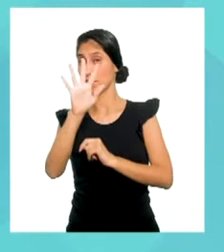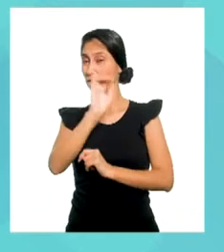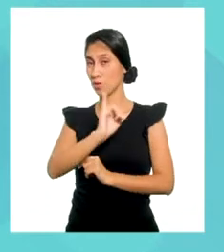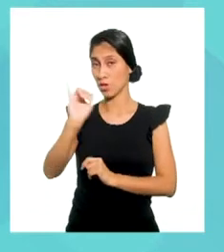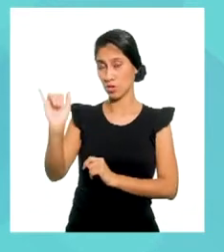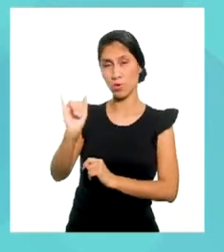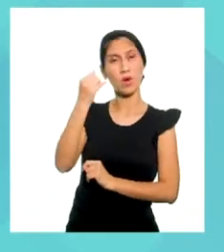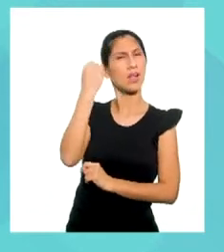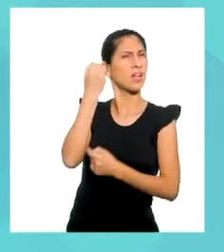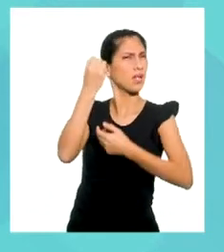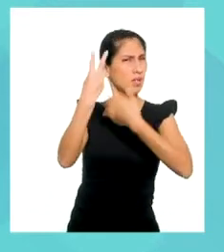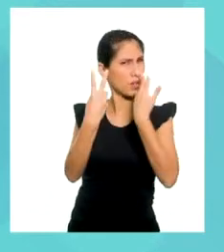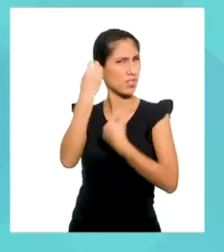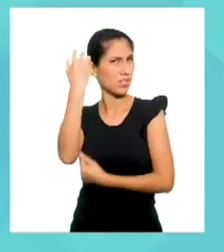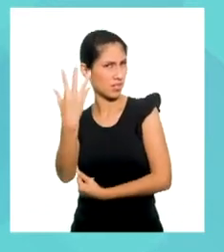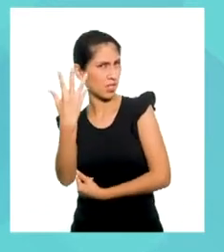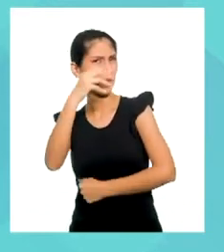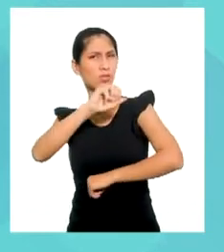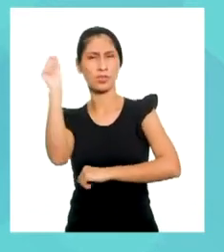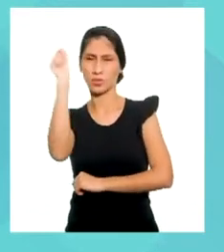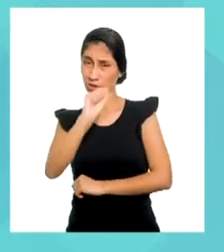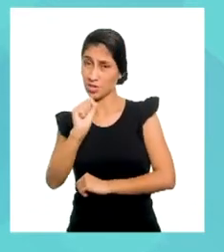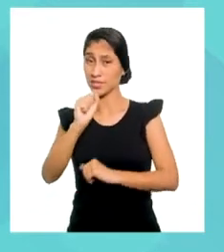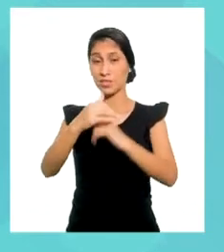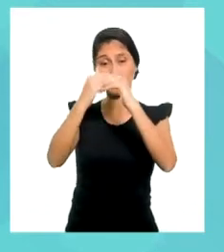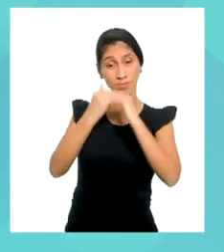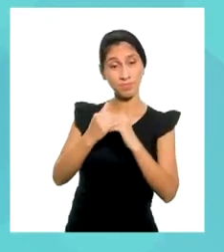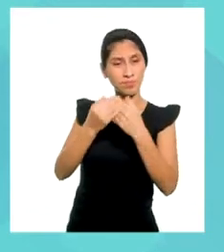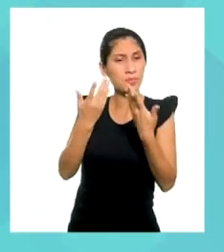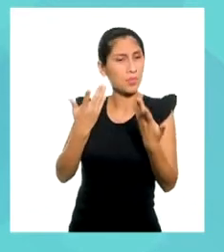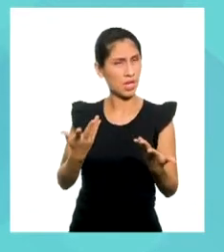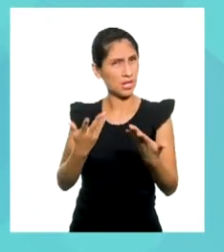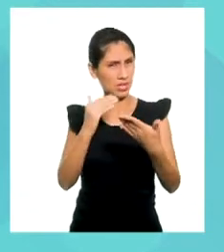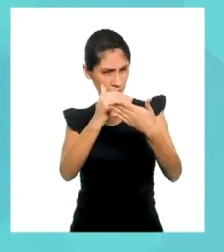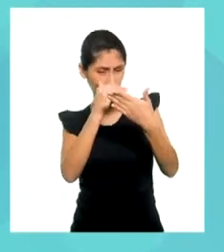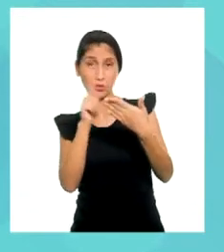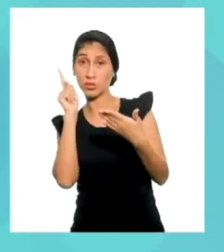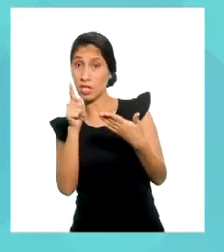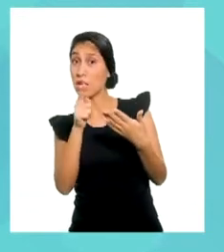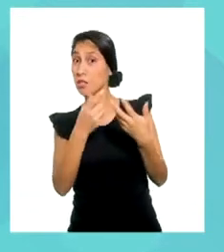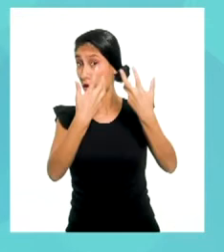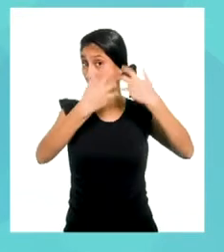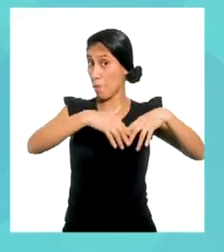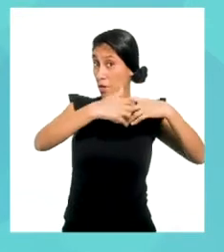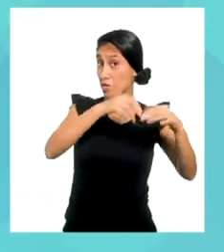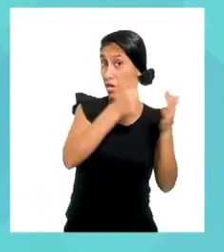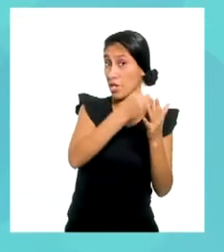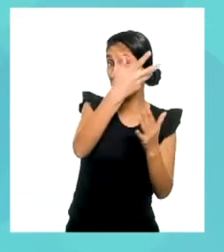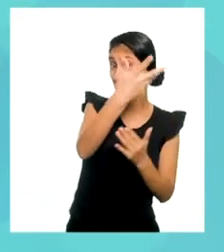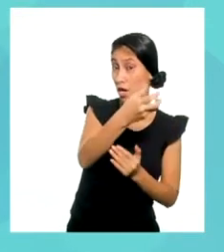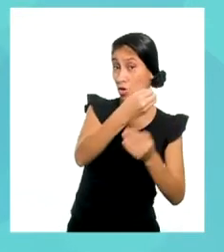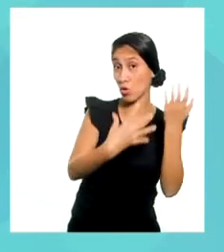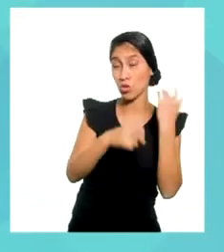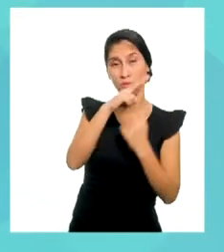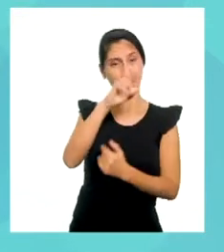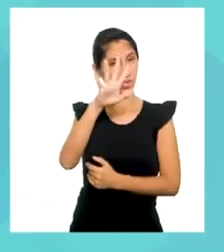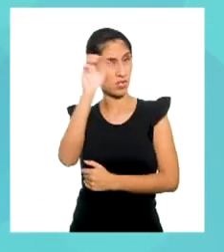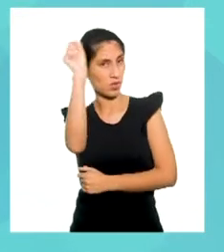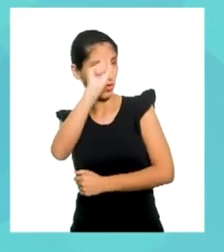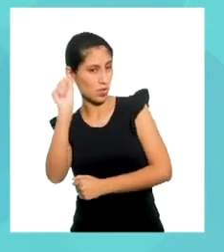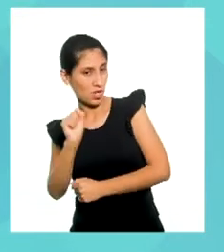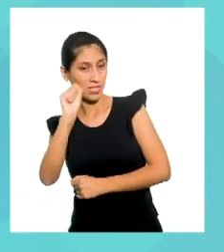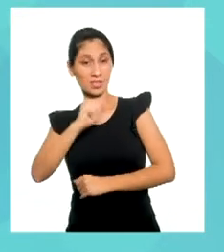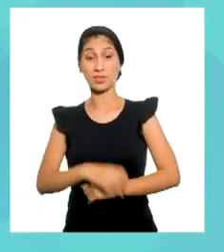5. Es decir, 25 soles. Para esta empresa tendrías que pagar por el servicio 25